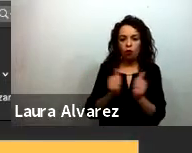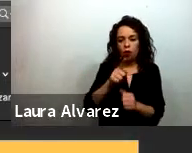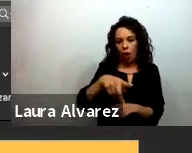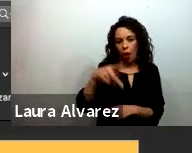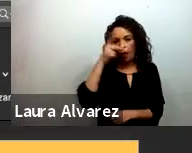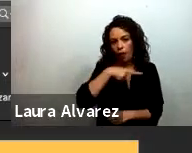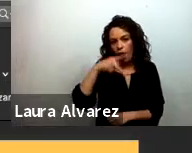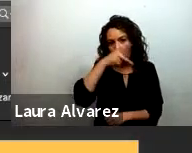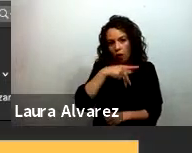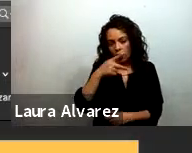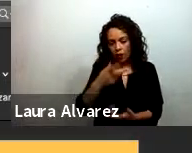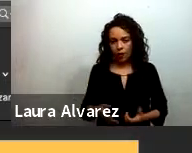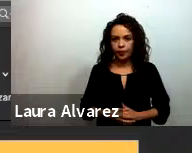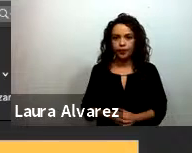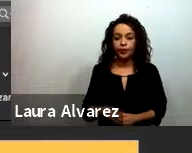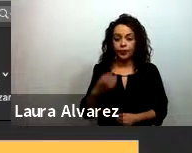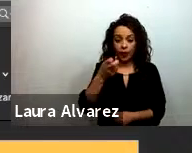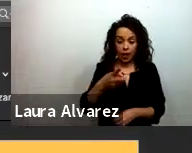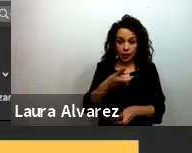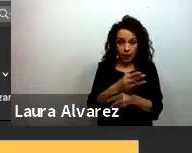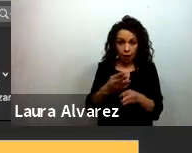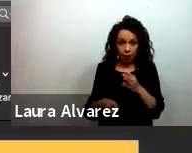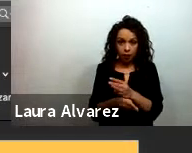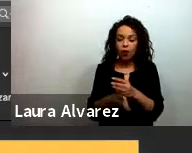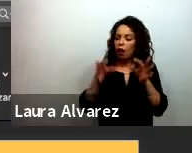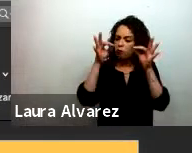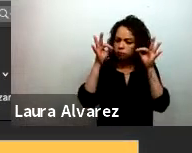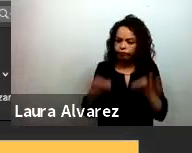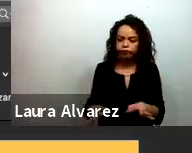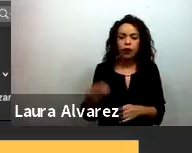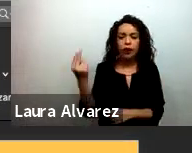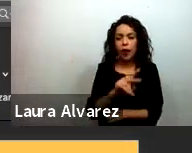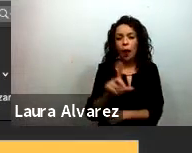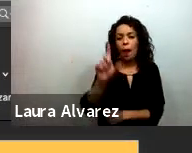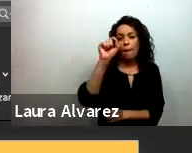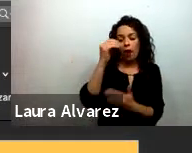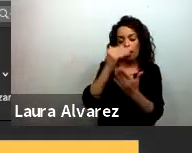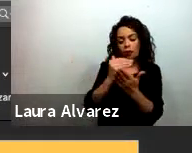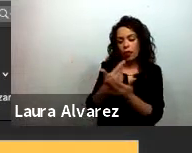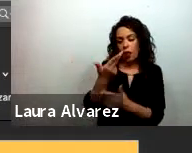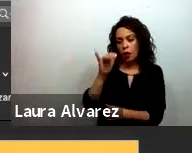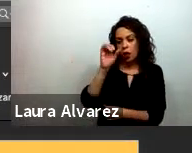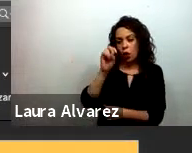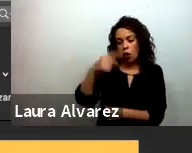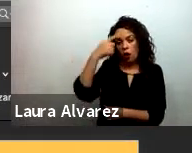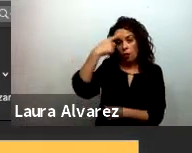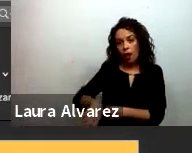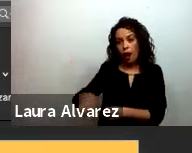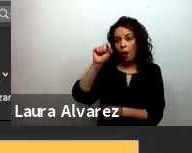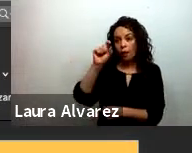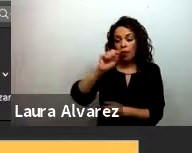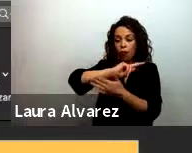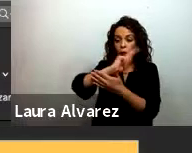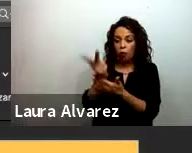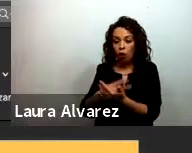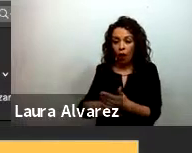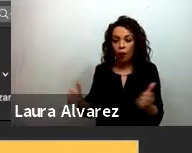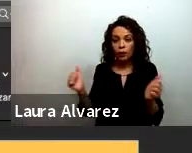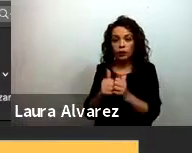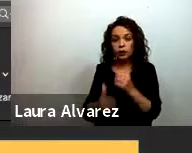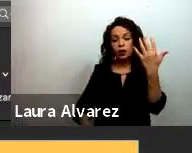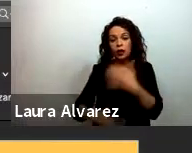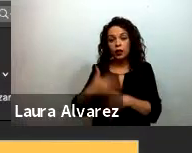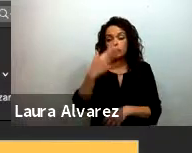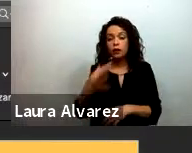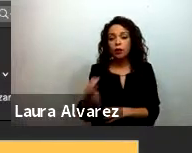integrar ese material de manera congruente y elaborar 20 guiones para 20 programas de 15 minutos inicialmente eran programas de 30 minutos pero la verdad que eso